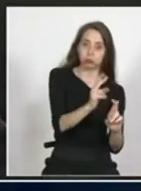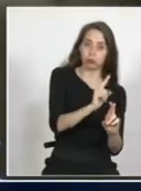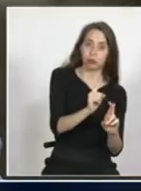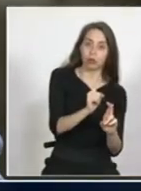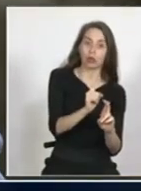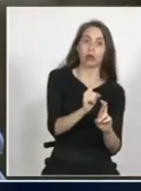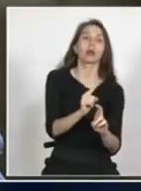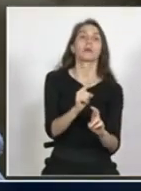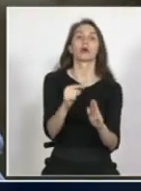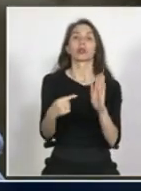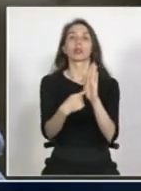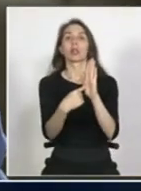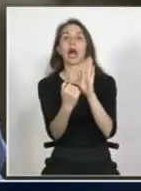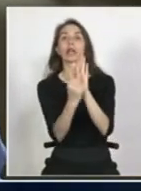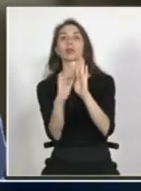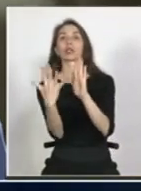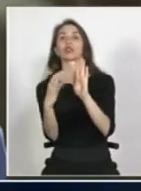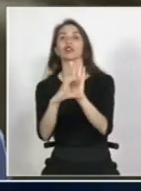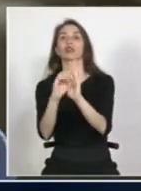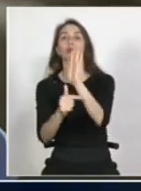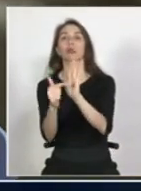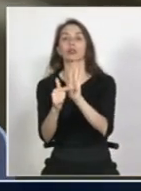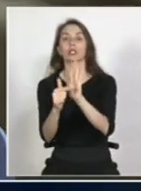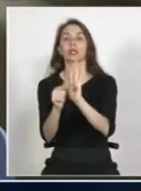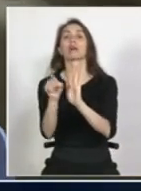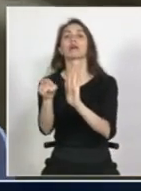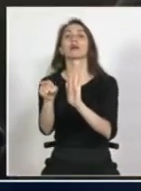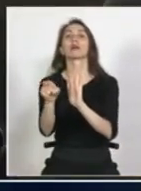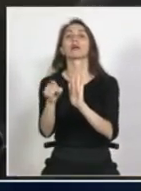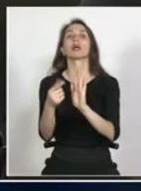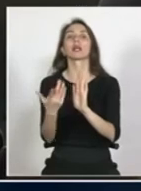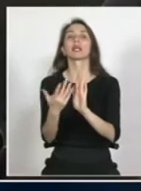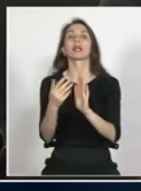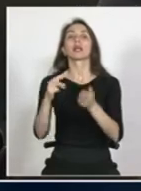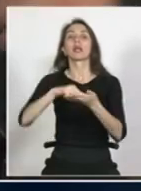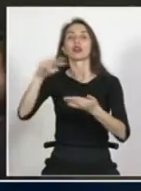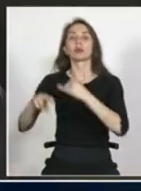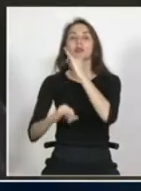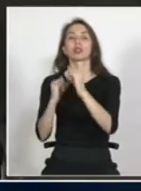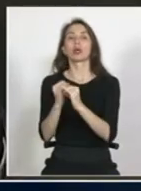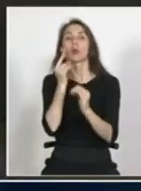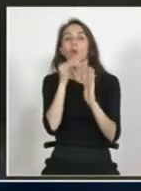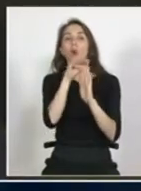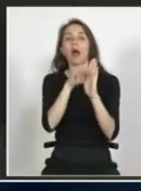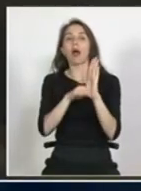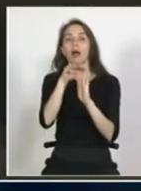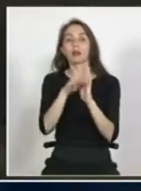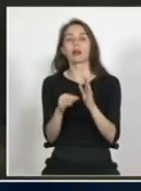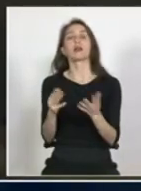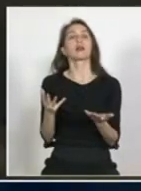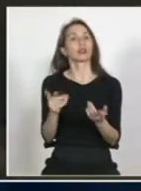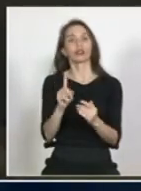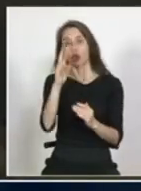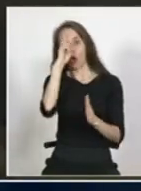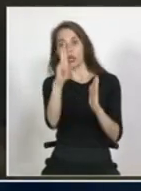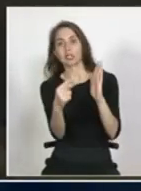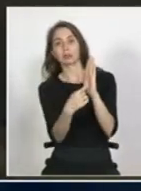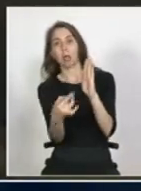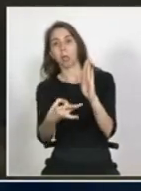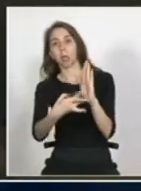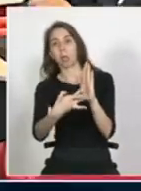interpretación del artículo 5 de la constitución establecer cuál era el rango legal de los tratamientos internacionales y eso hacía que muchas veces no se respetaran